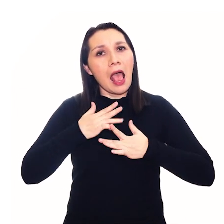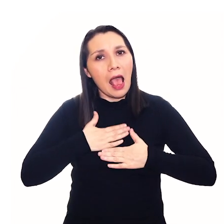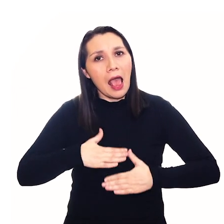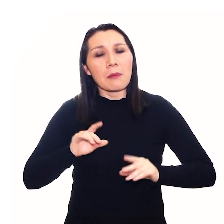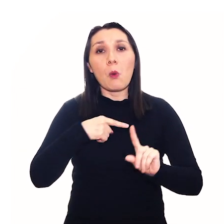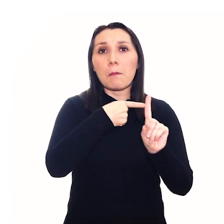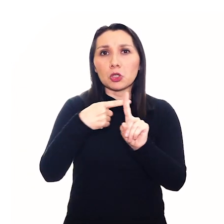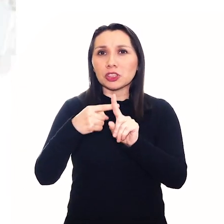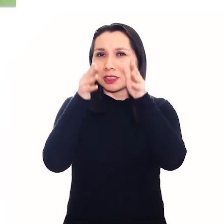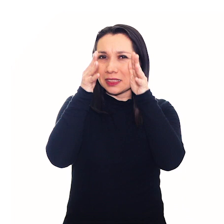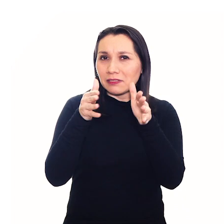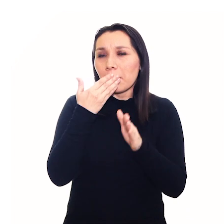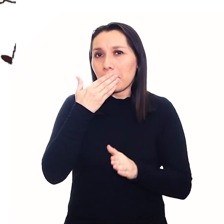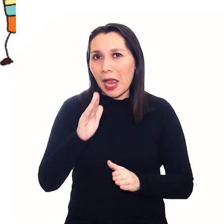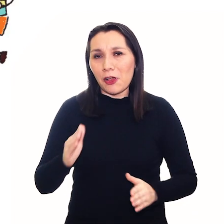en lo positivo.